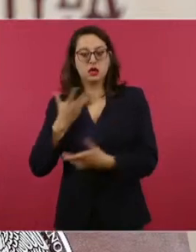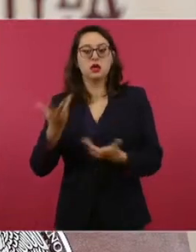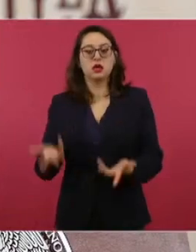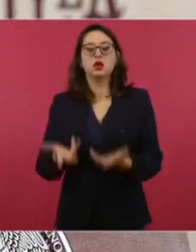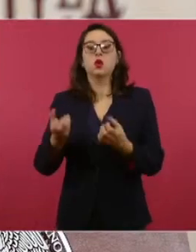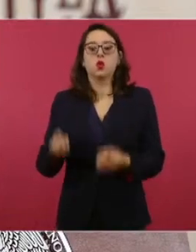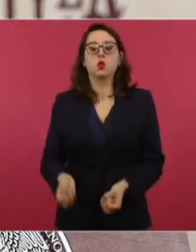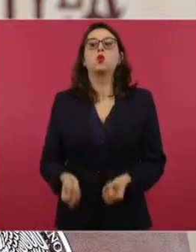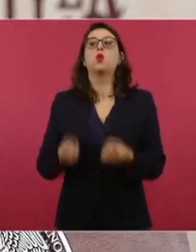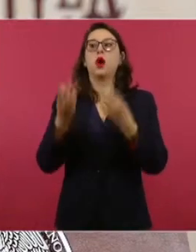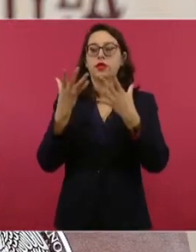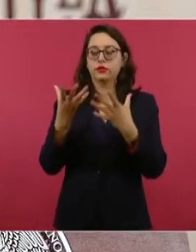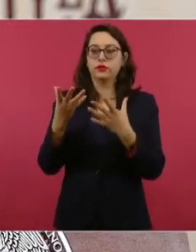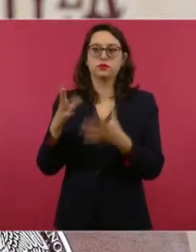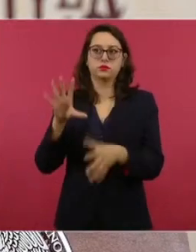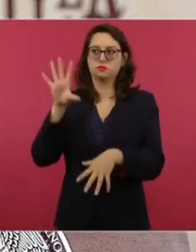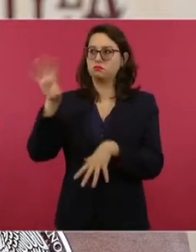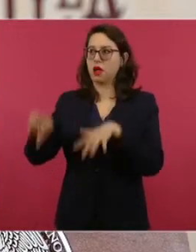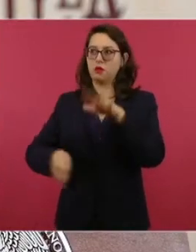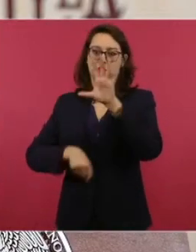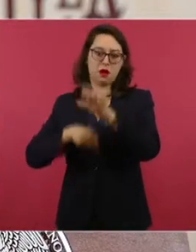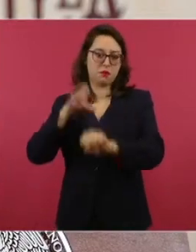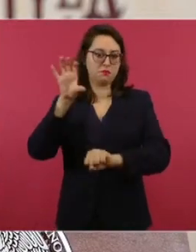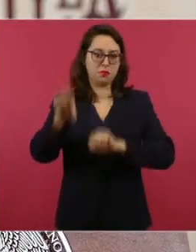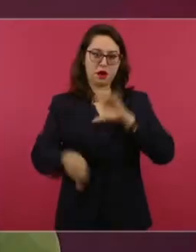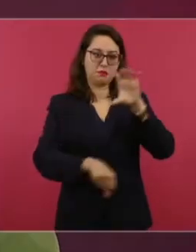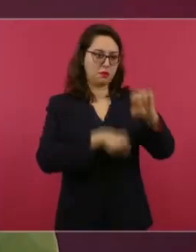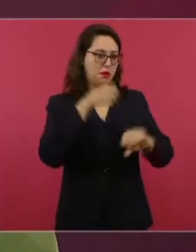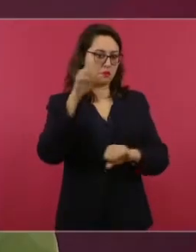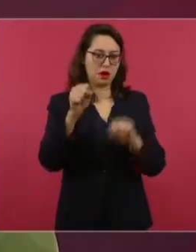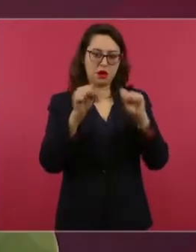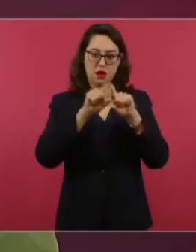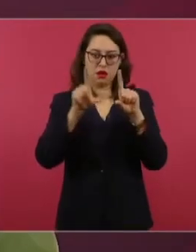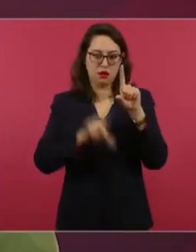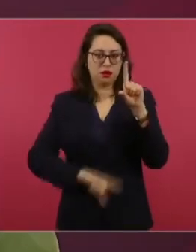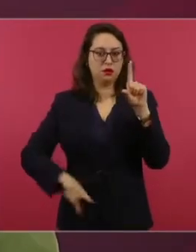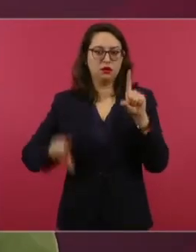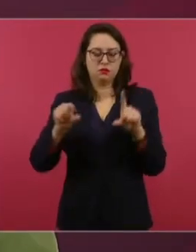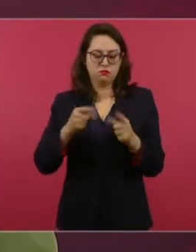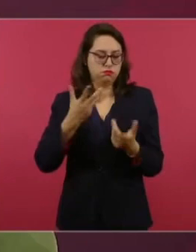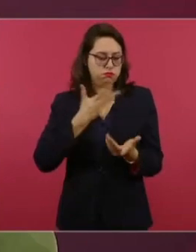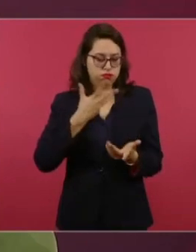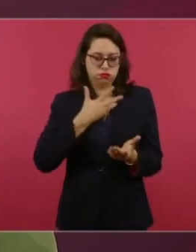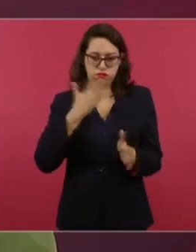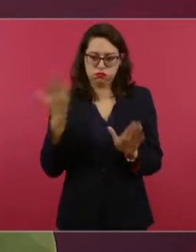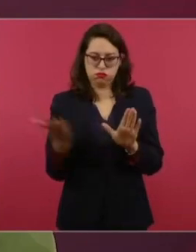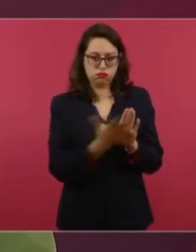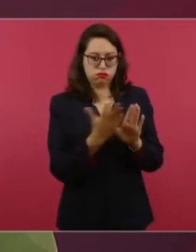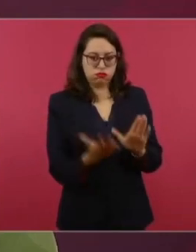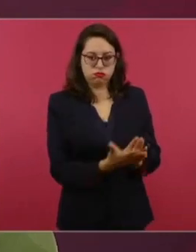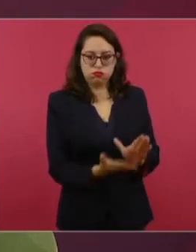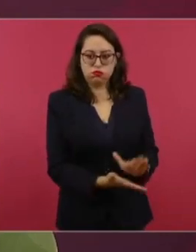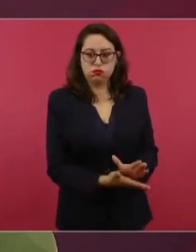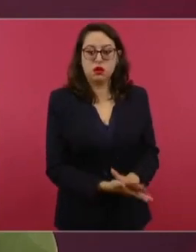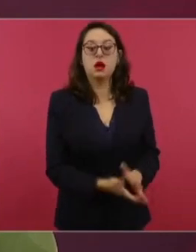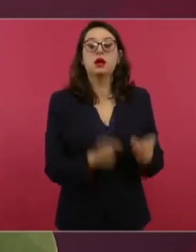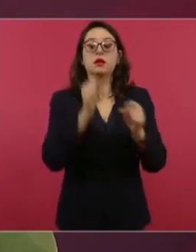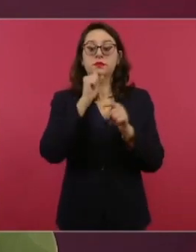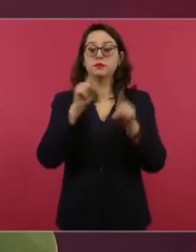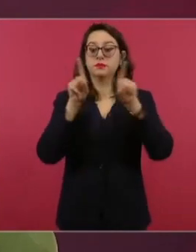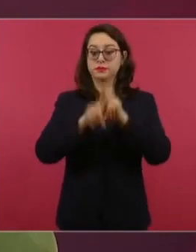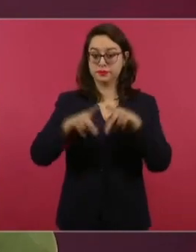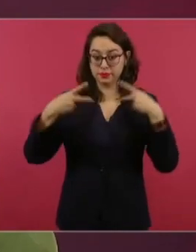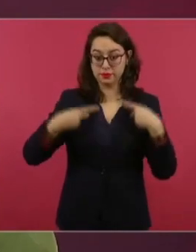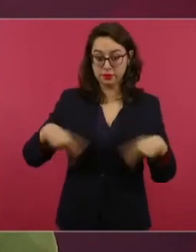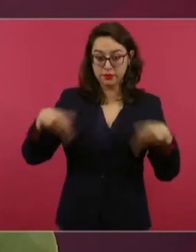explosivos se han asegurado en toda la República, los hechos, la cantidad de lesionados que